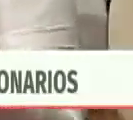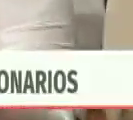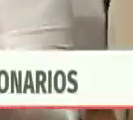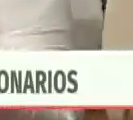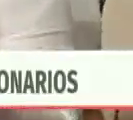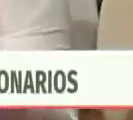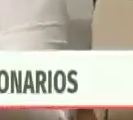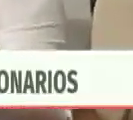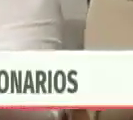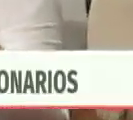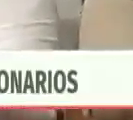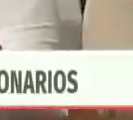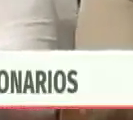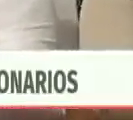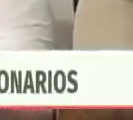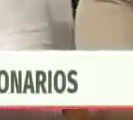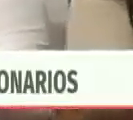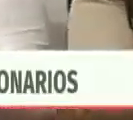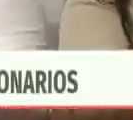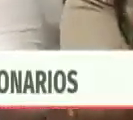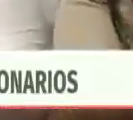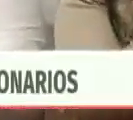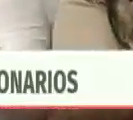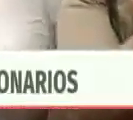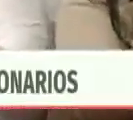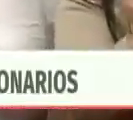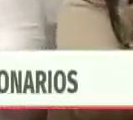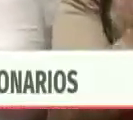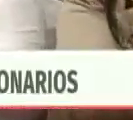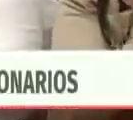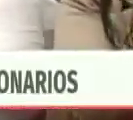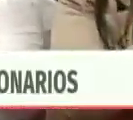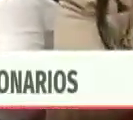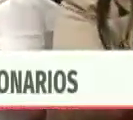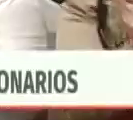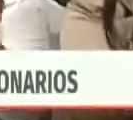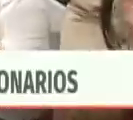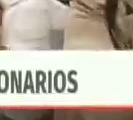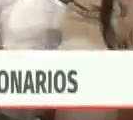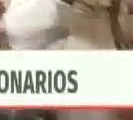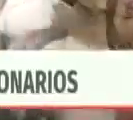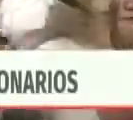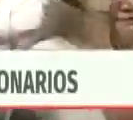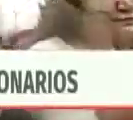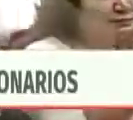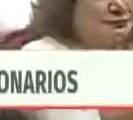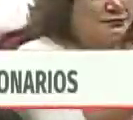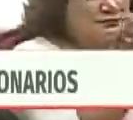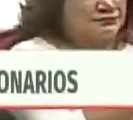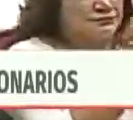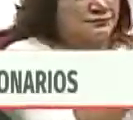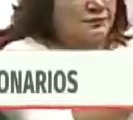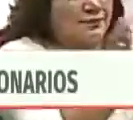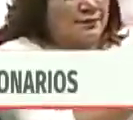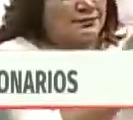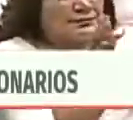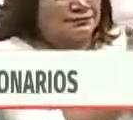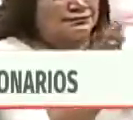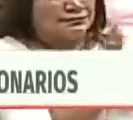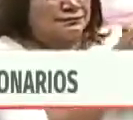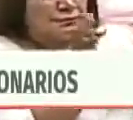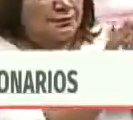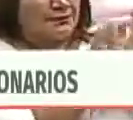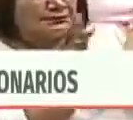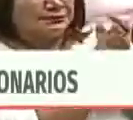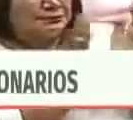revolución bolivariana, a usted, a nuestro proyecto revolucionario, al legado de nuestro comandante